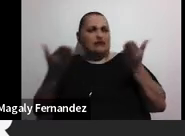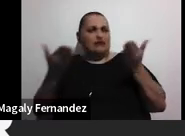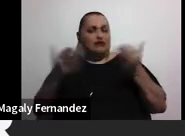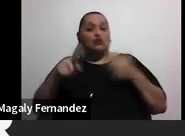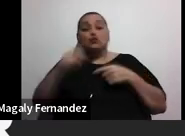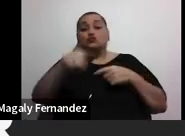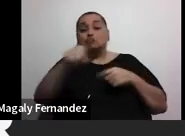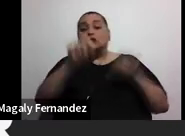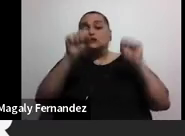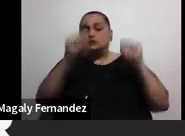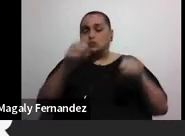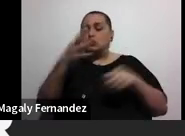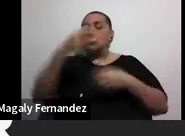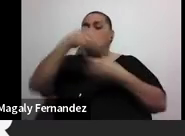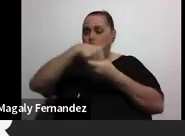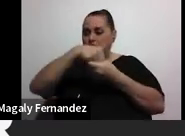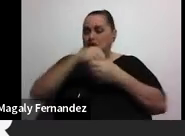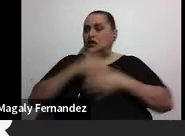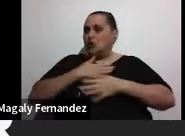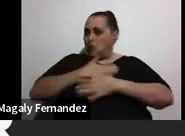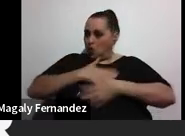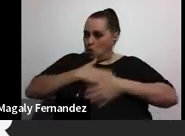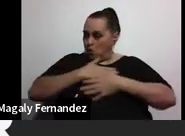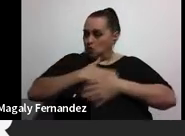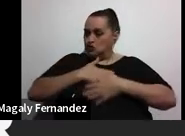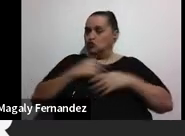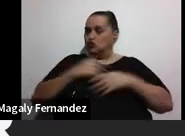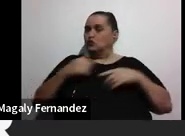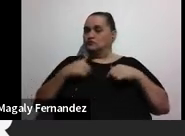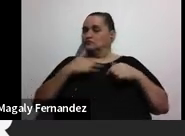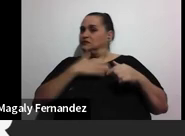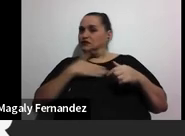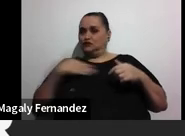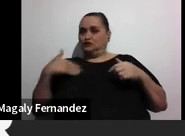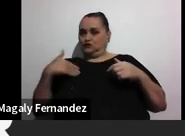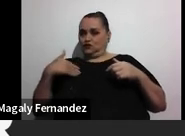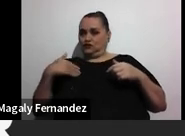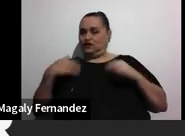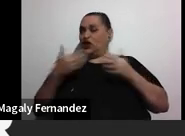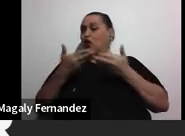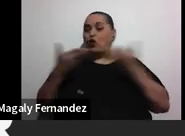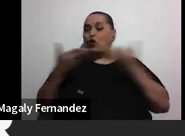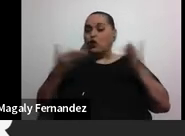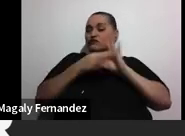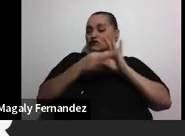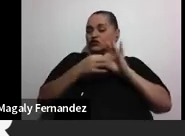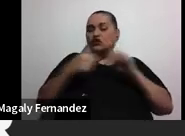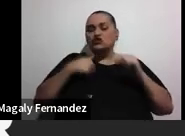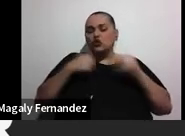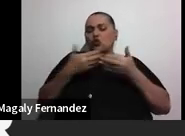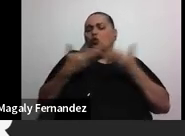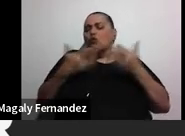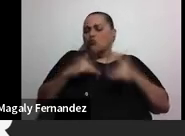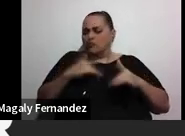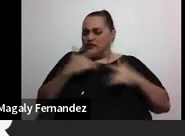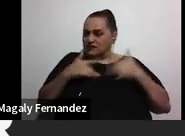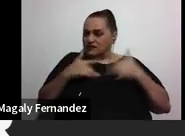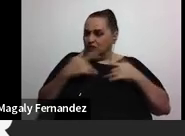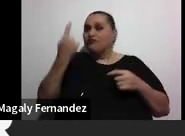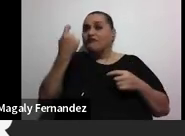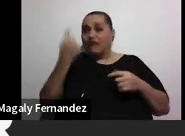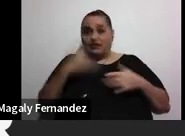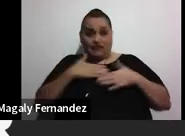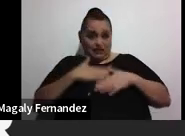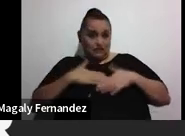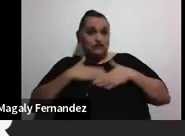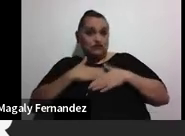cosas relacionadas con el ocio y el tiempo. Pueden incluir cosas relacionadas de cómo me siento, me hace falta disfrutar, también se